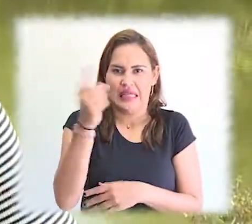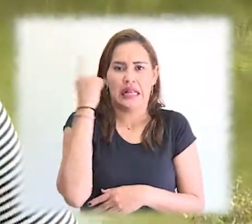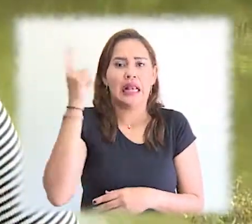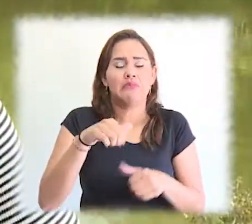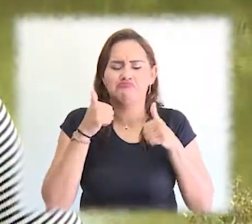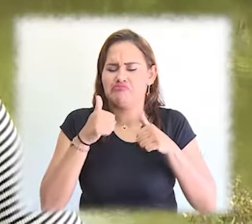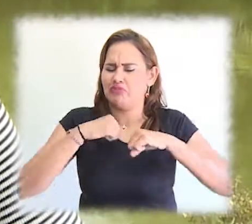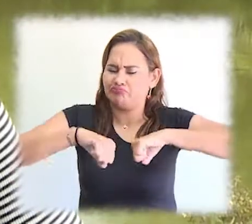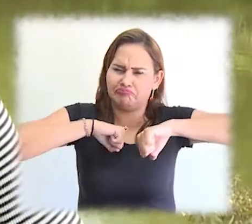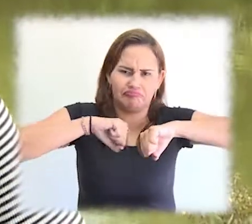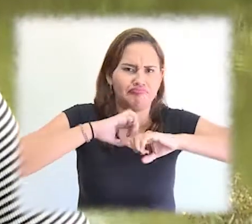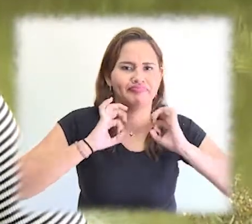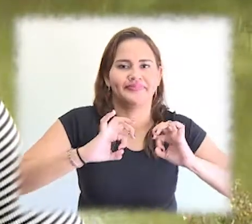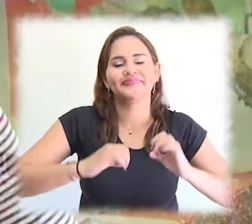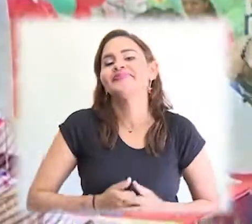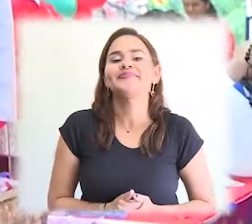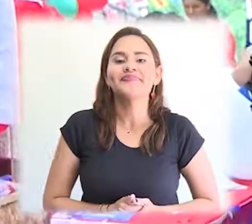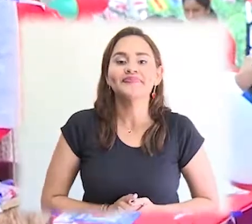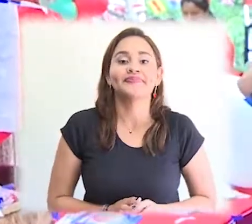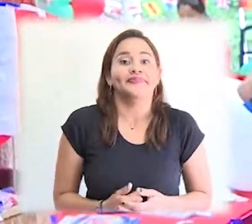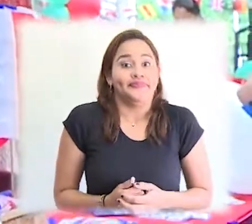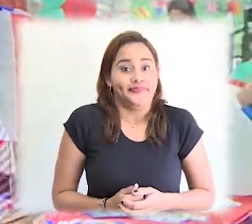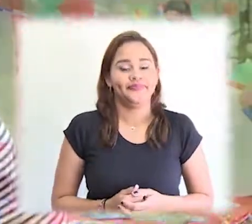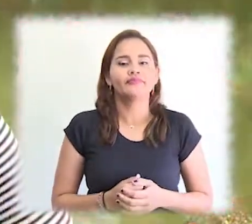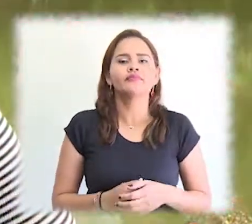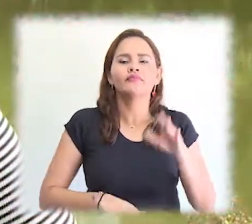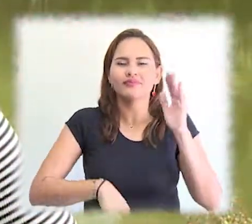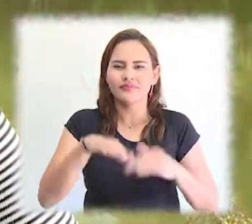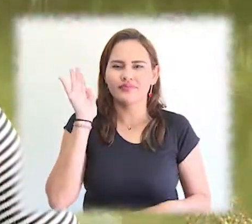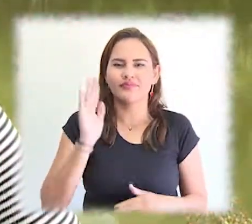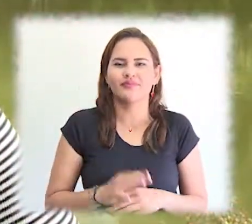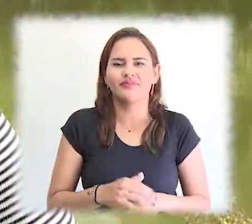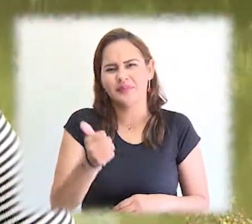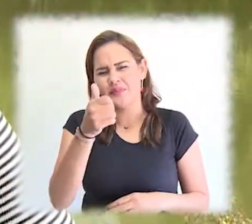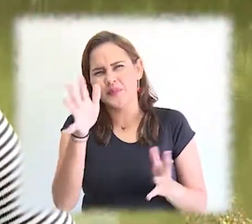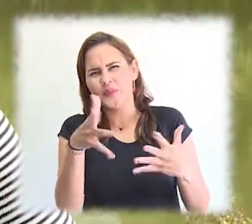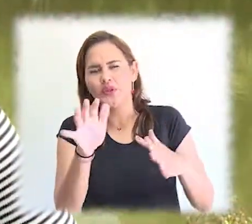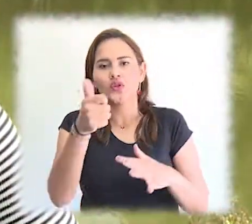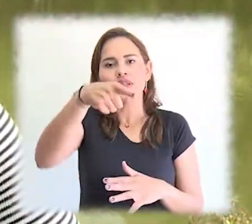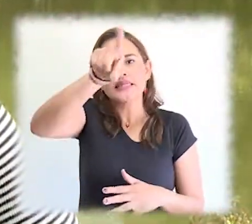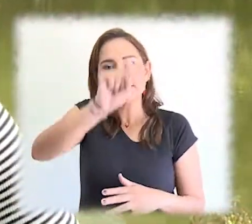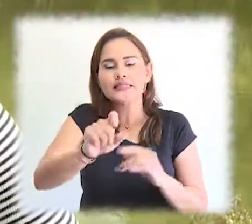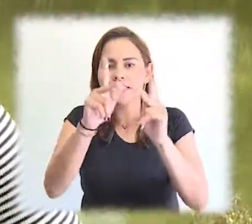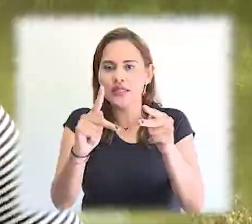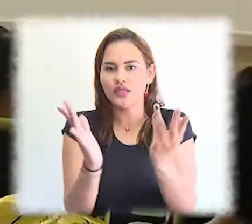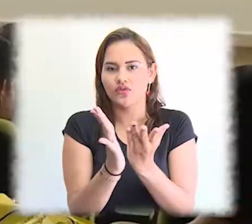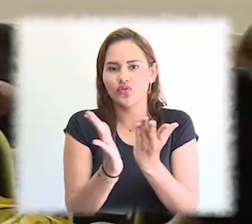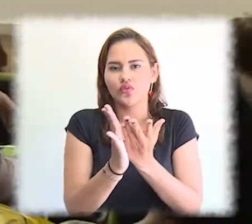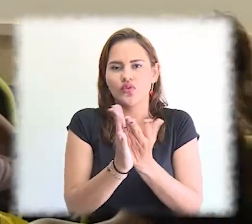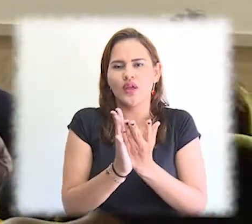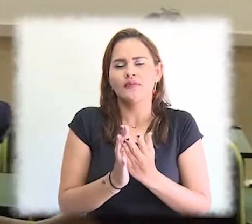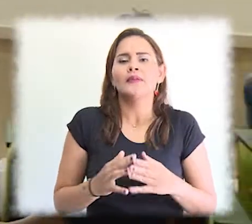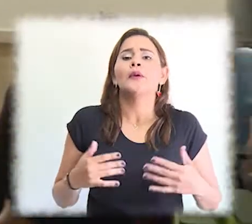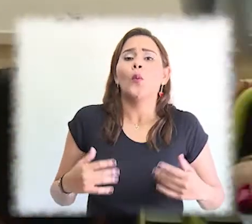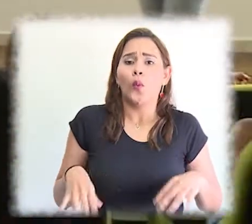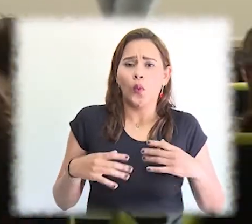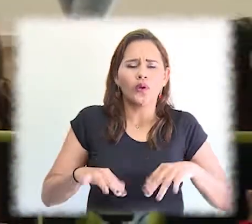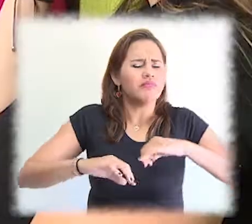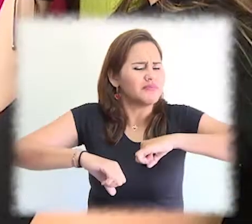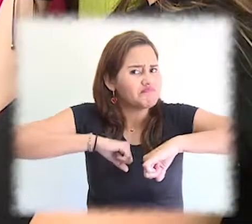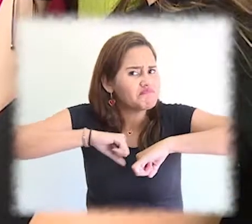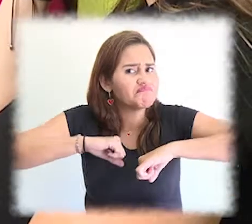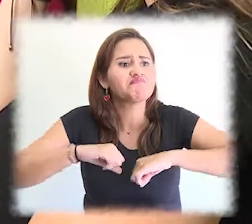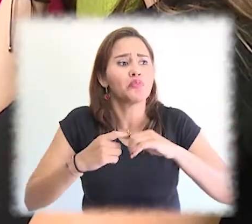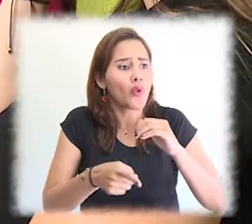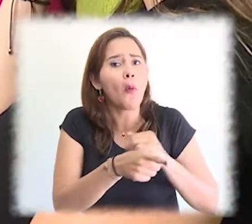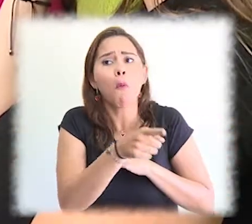profesores atentivos a los alumnos y a la calidad de educación. Cabe resaltar que, así como